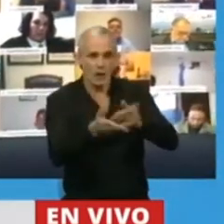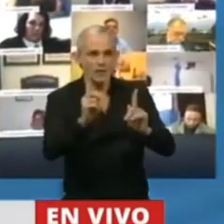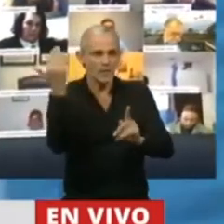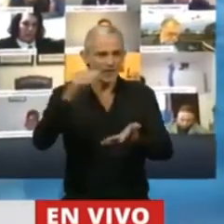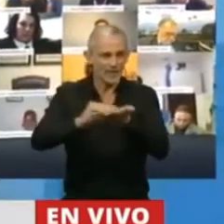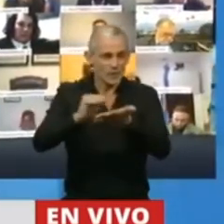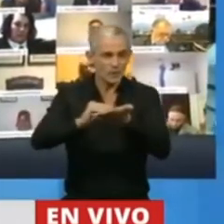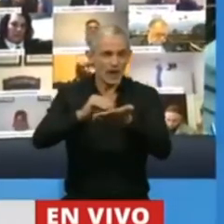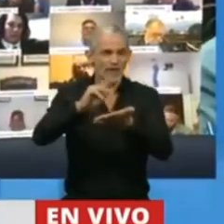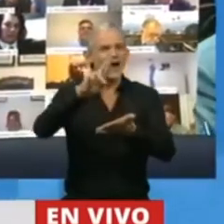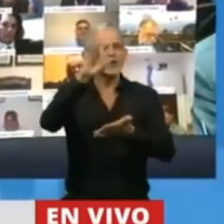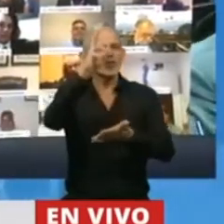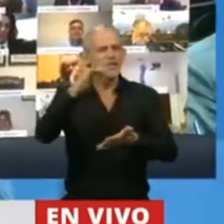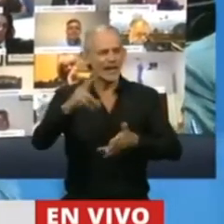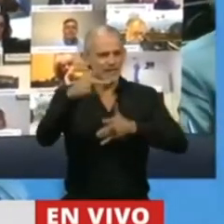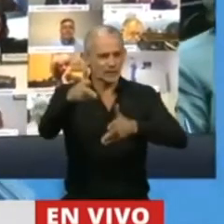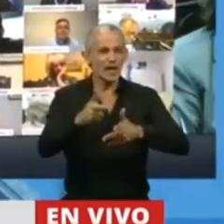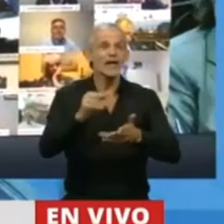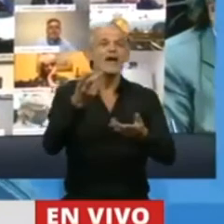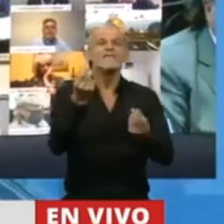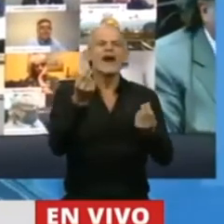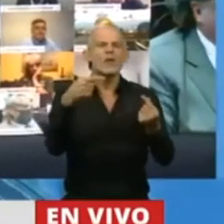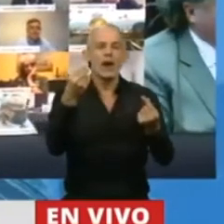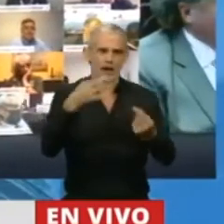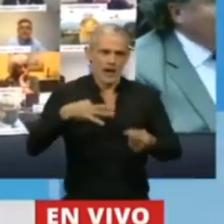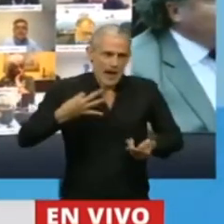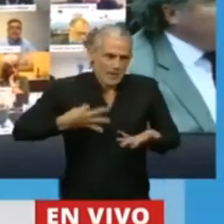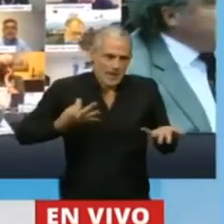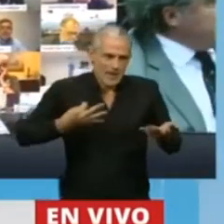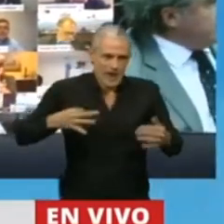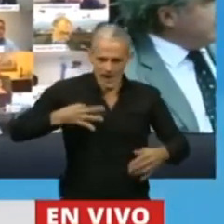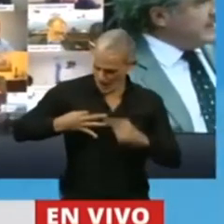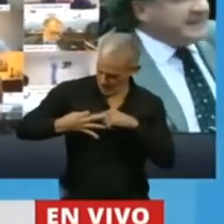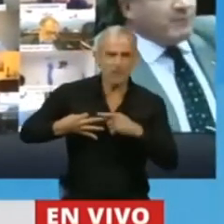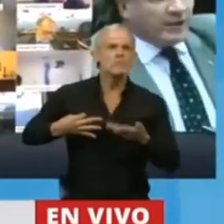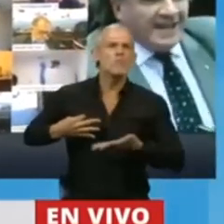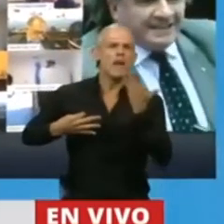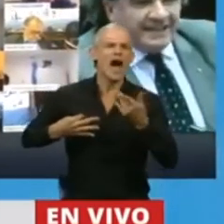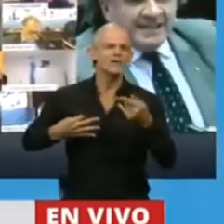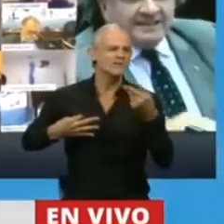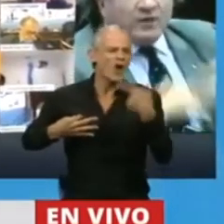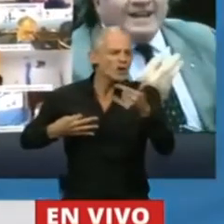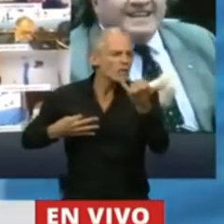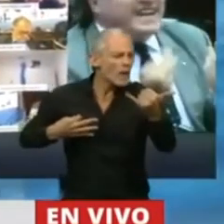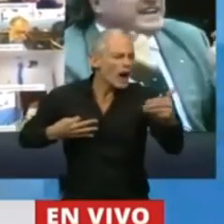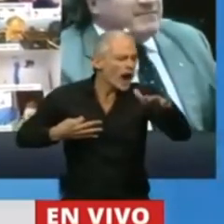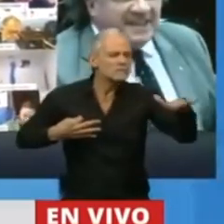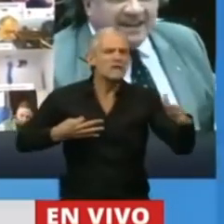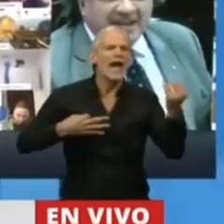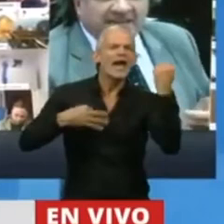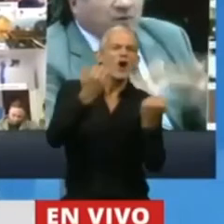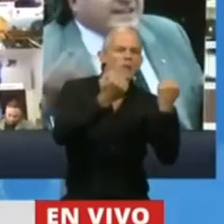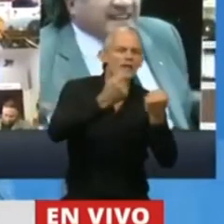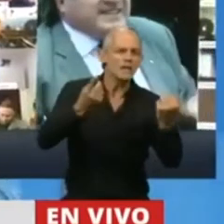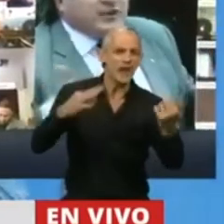Diputada Álva de Rodríguez. El valor de la vida que está por delante de cualquier nimiedad de cualquier desarrollo económico.